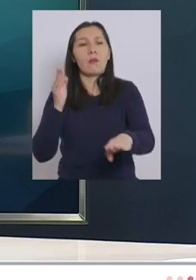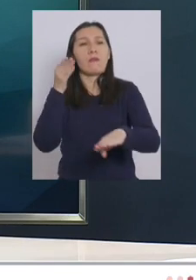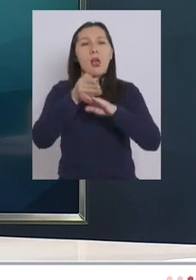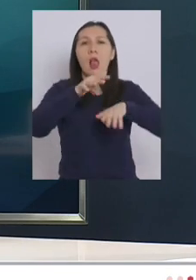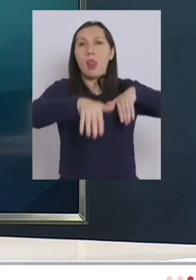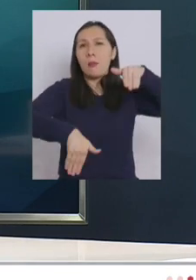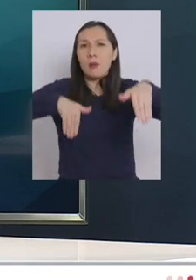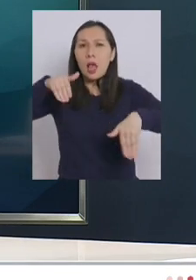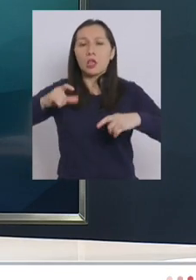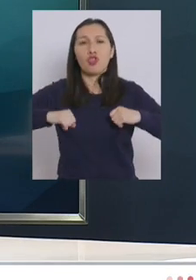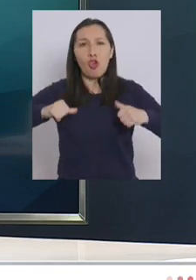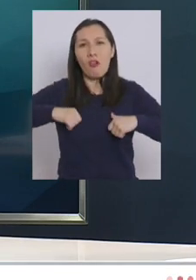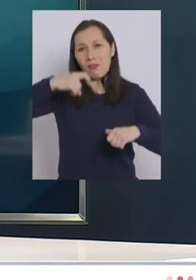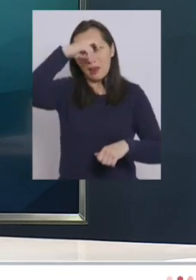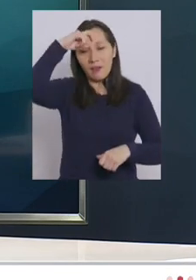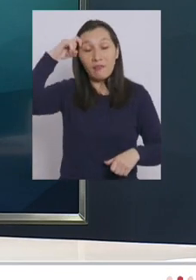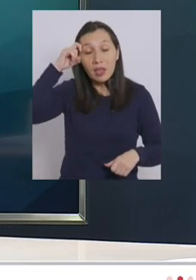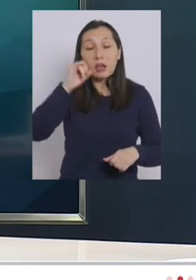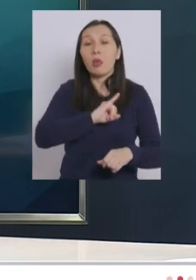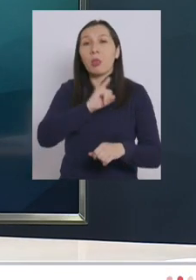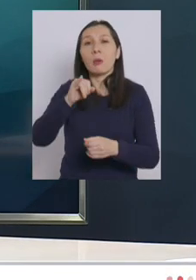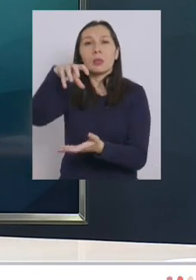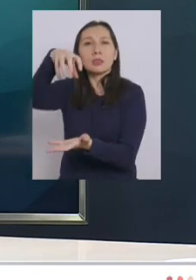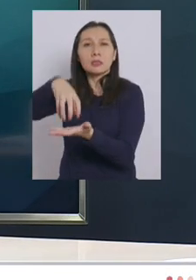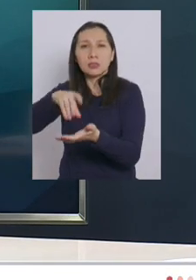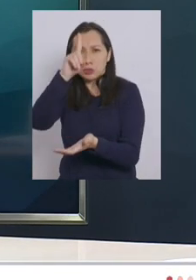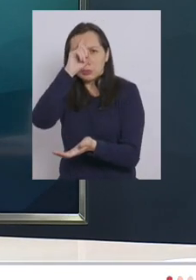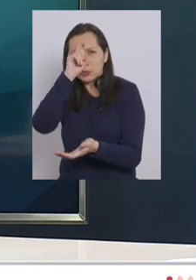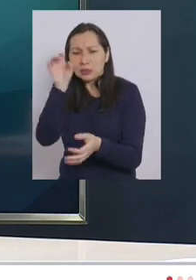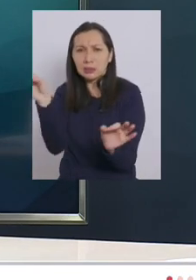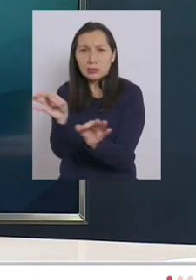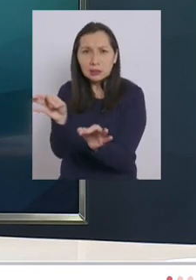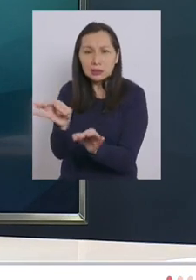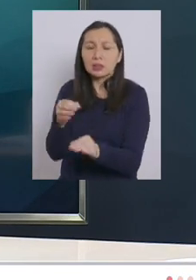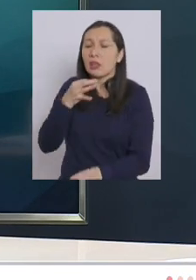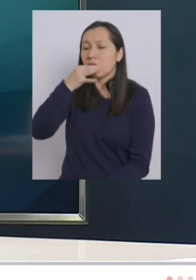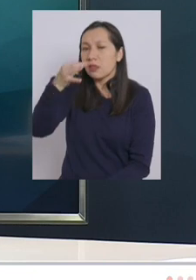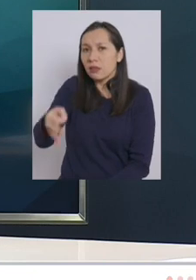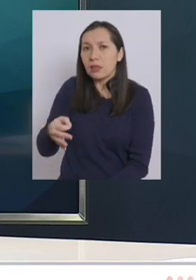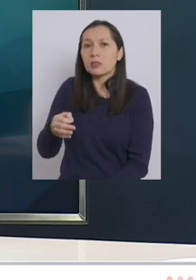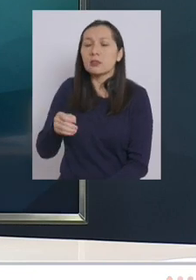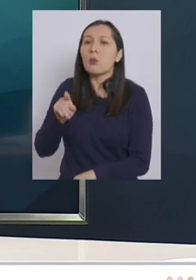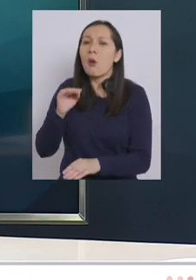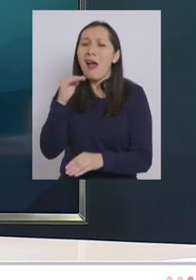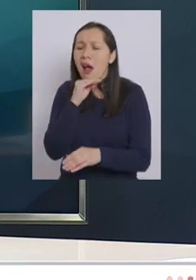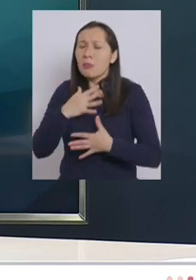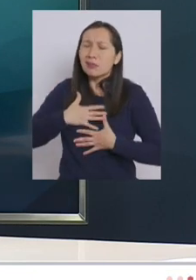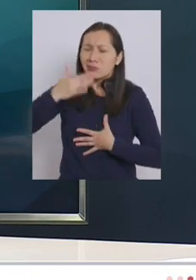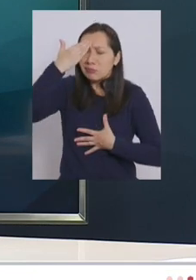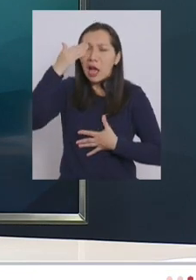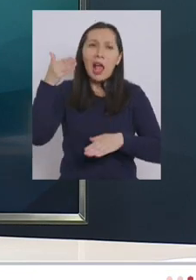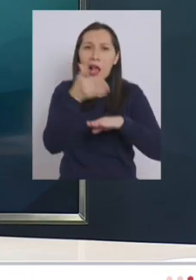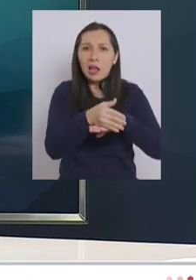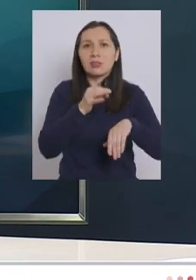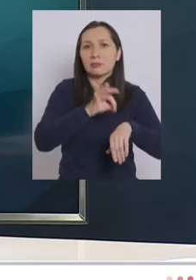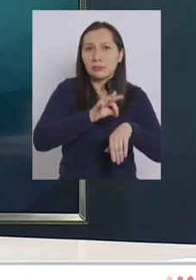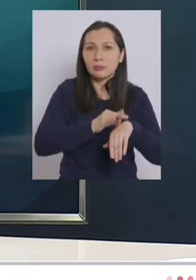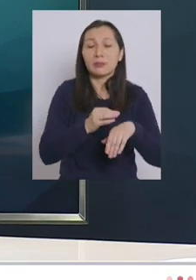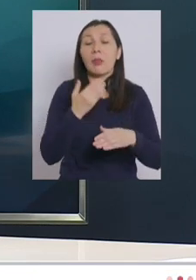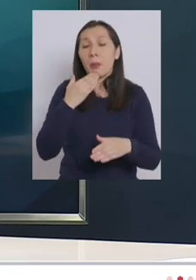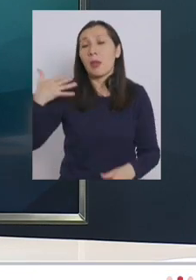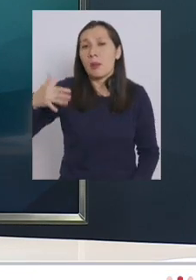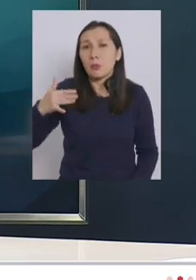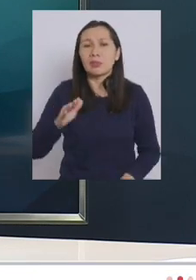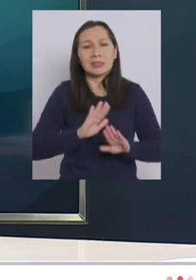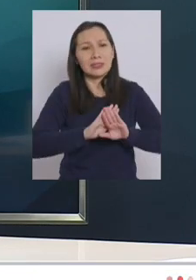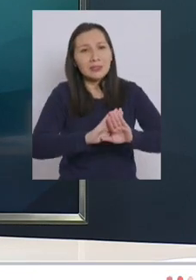playas con los jóvenes en el verano en los centros de salud diciendo la importancia de la consulta precoz también la importancia